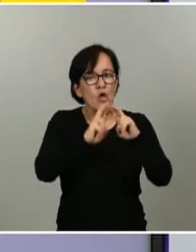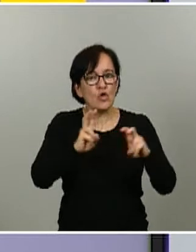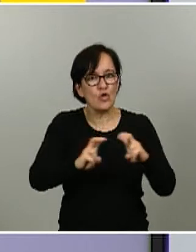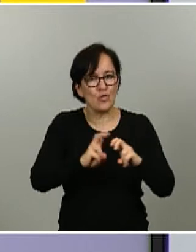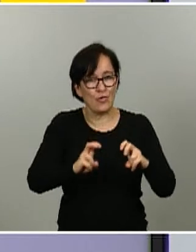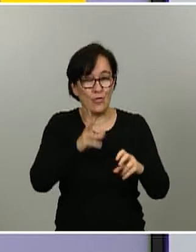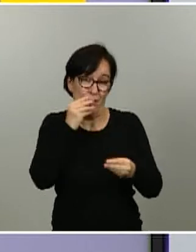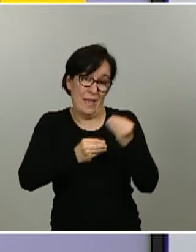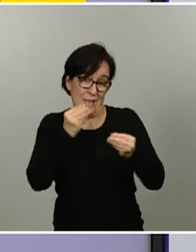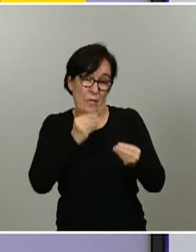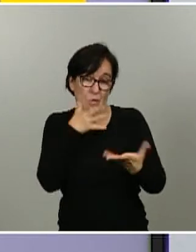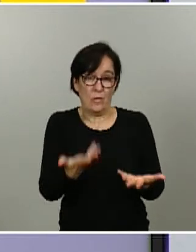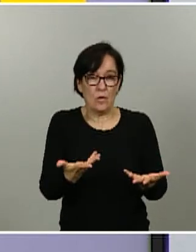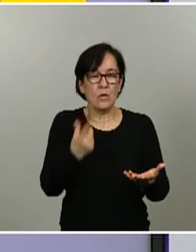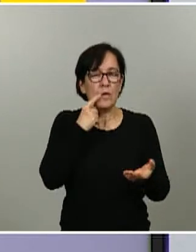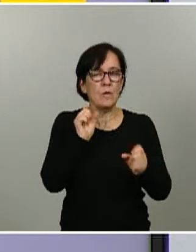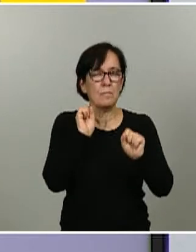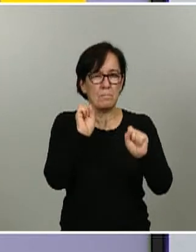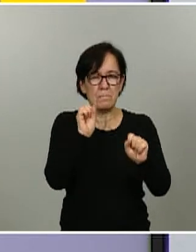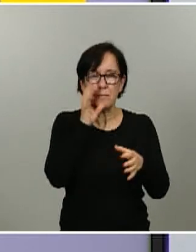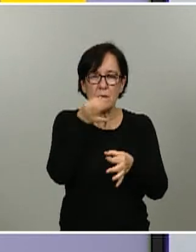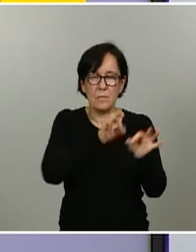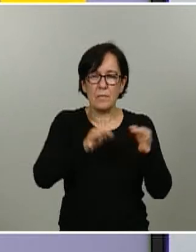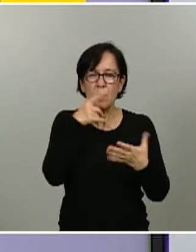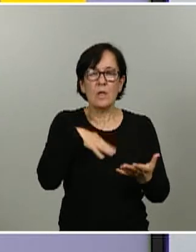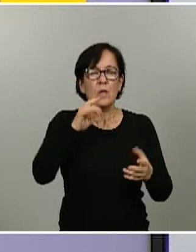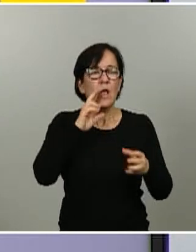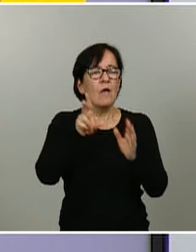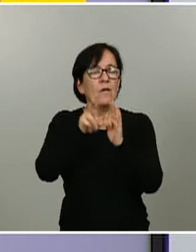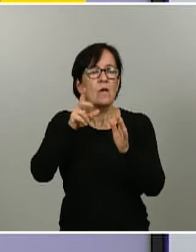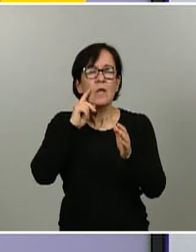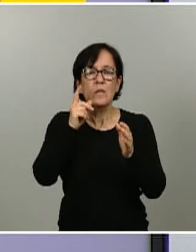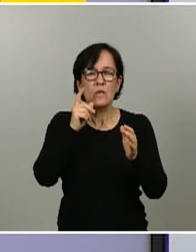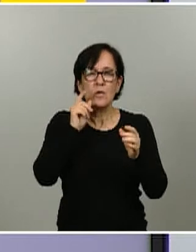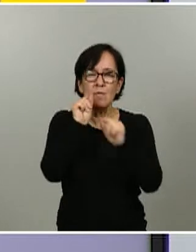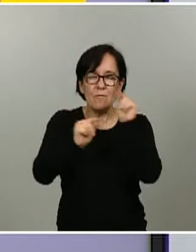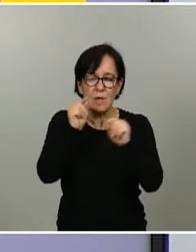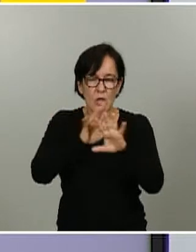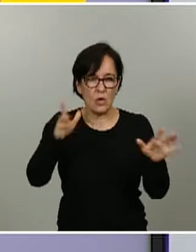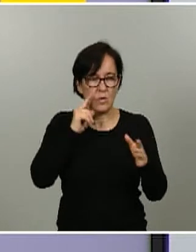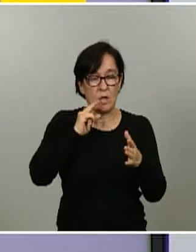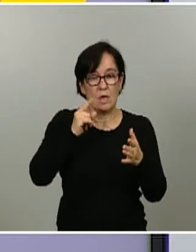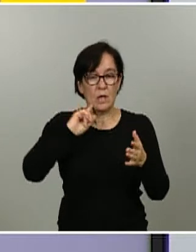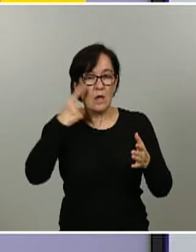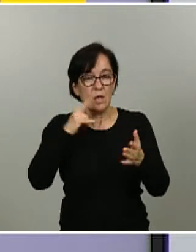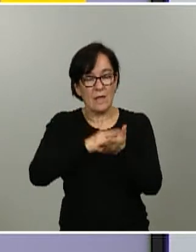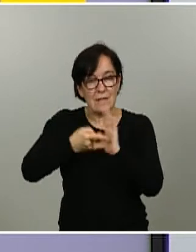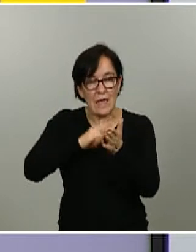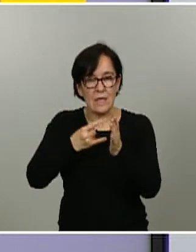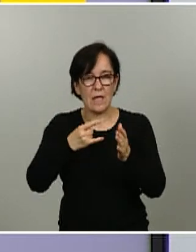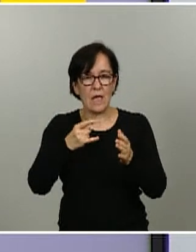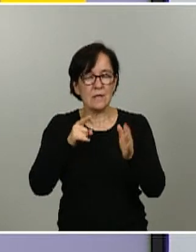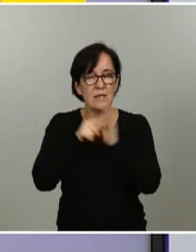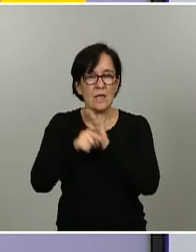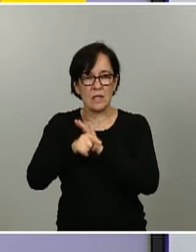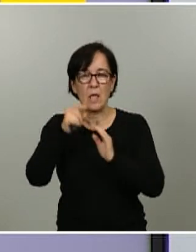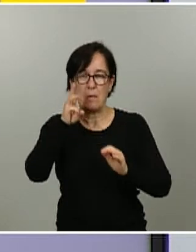haciendo este es un virus nuevo en el que se han tenido que desarrollar nuevas técnicas de detección del virus del PCR y también se han tenido